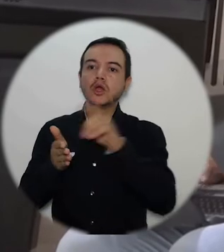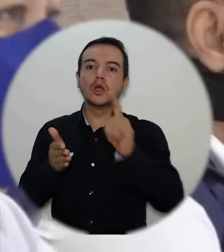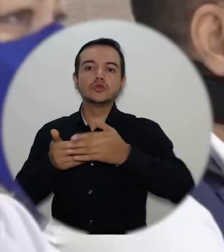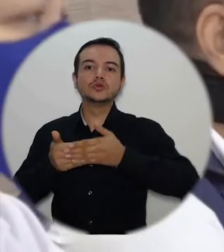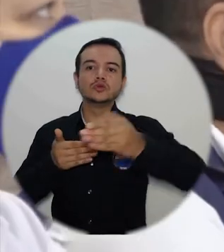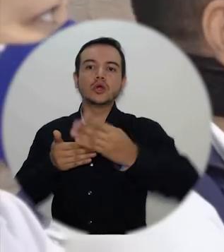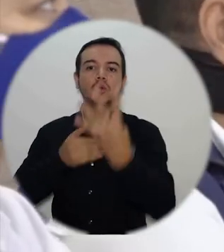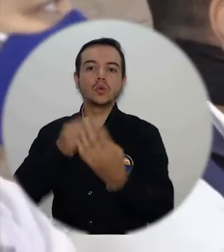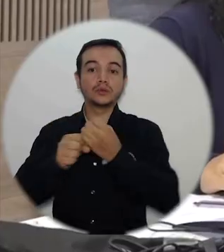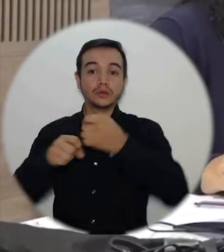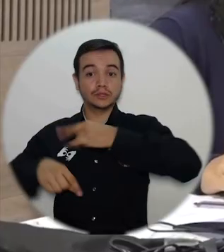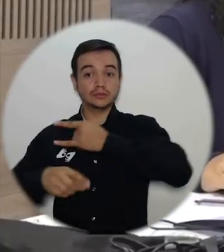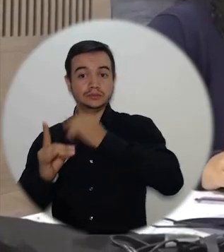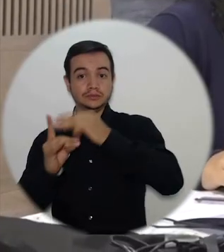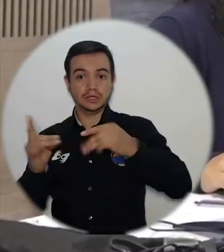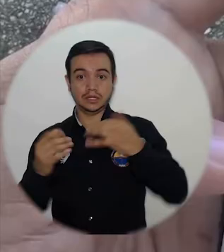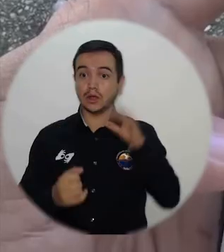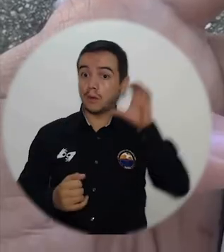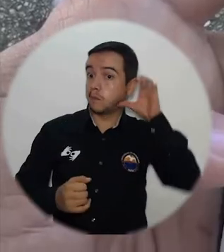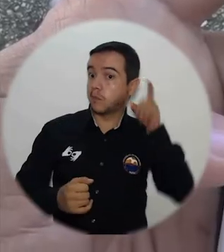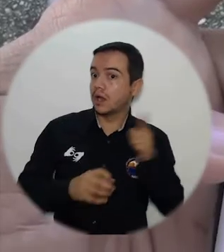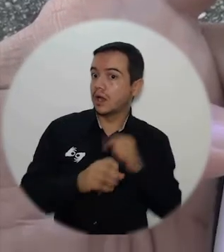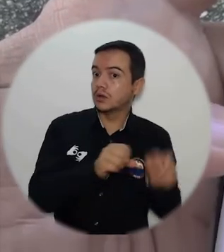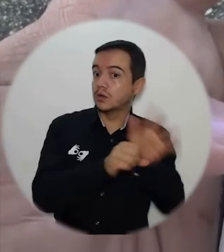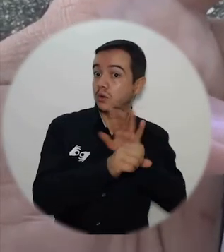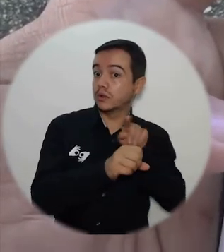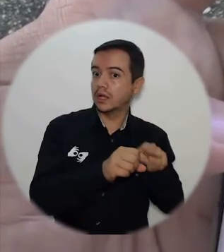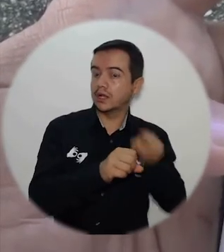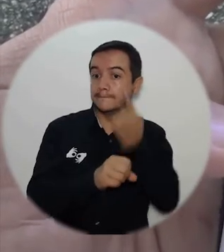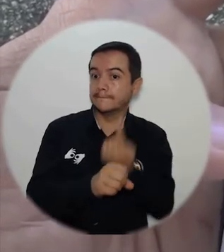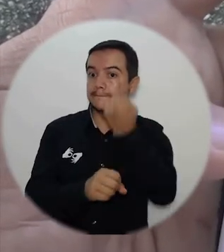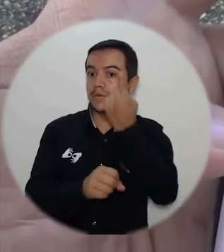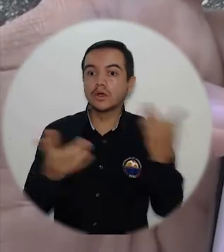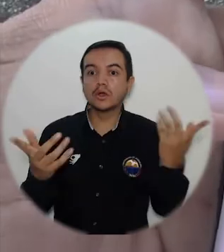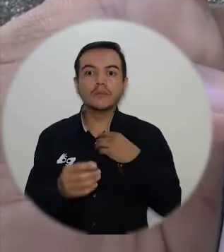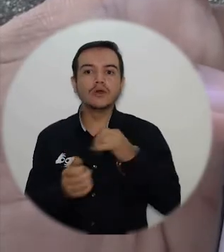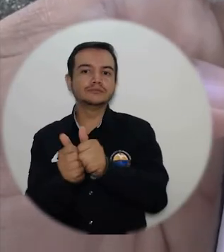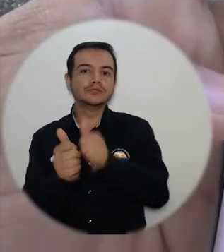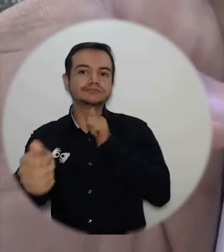cuatro años y que debido a la actual contingencia por el COVID-19 se realiza por primera vez de manera virtual.